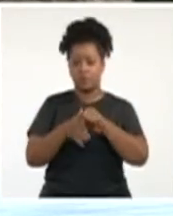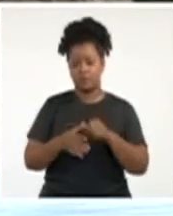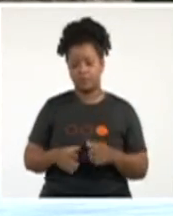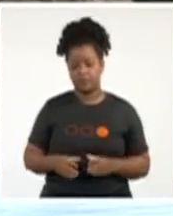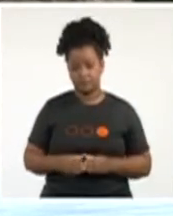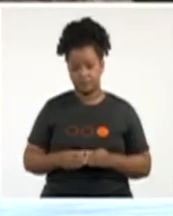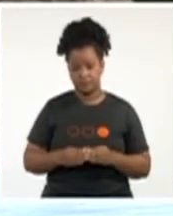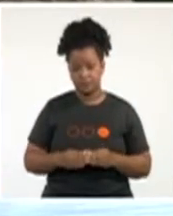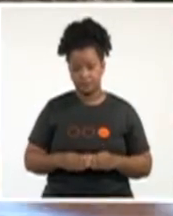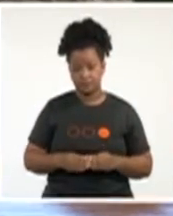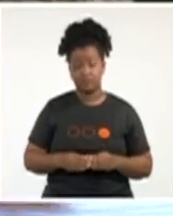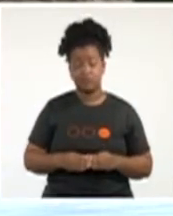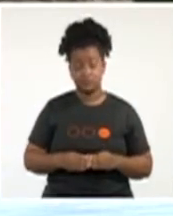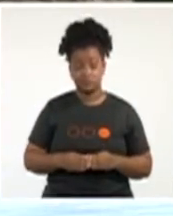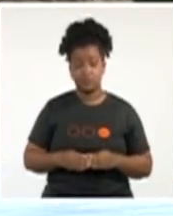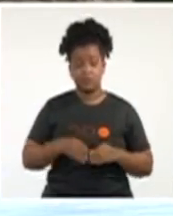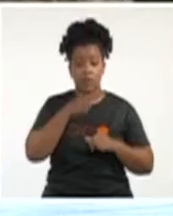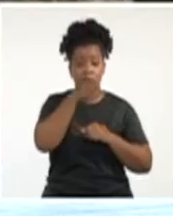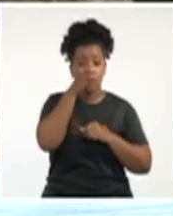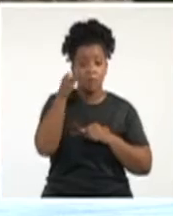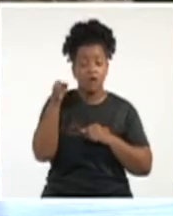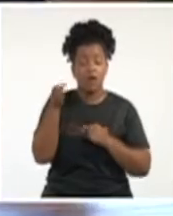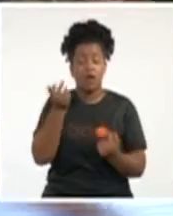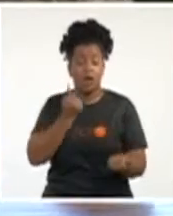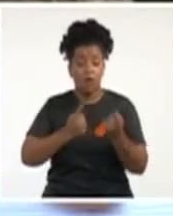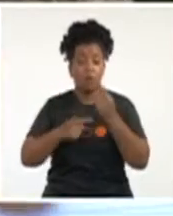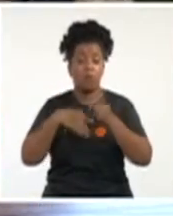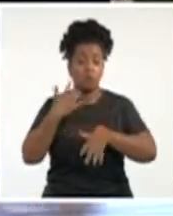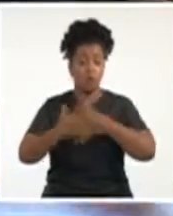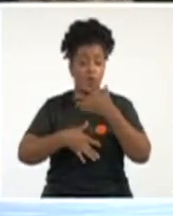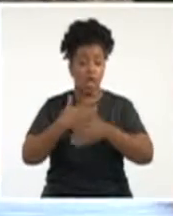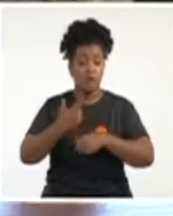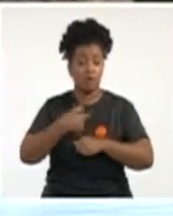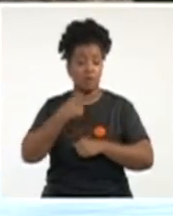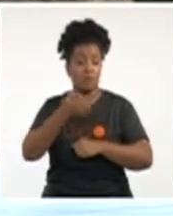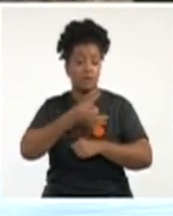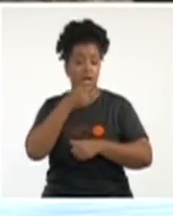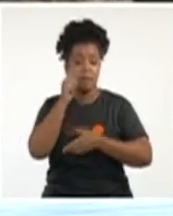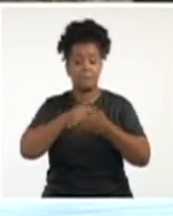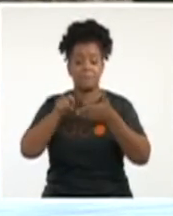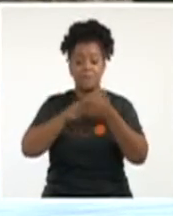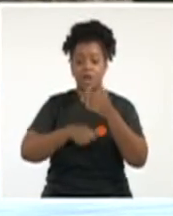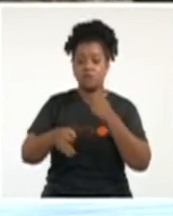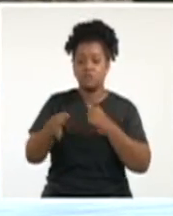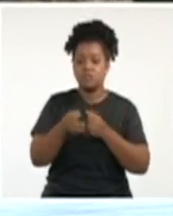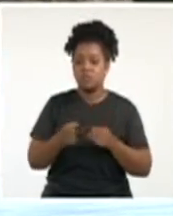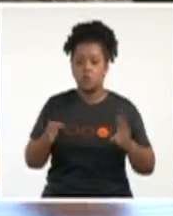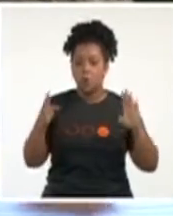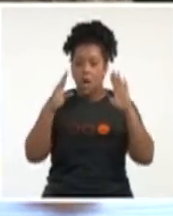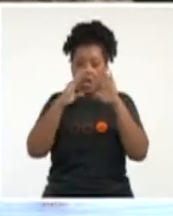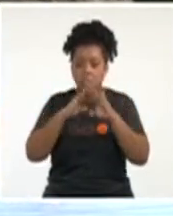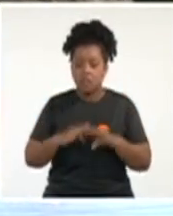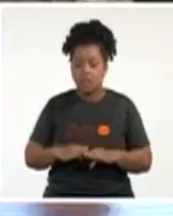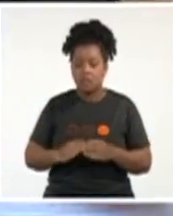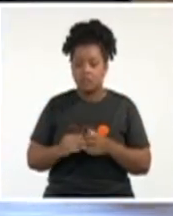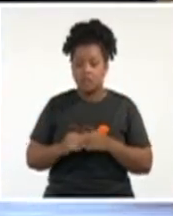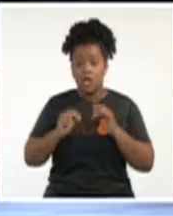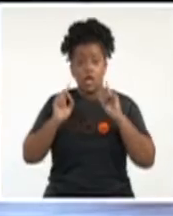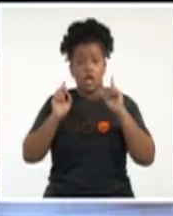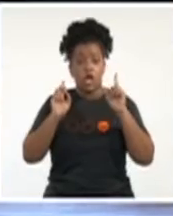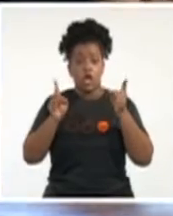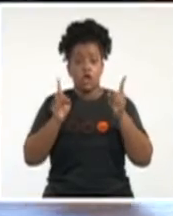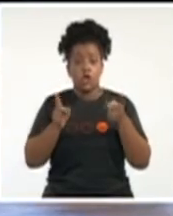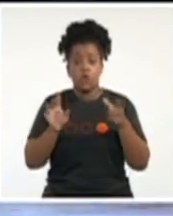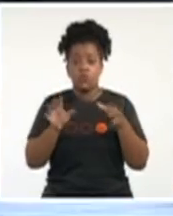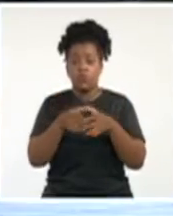problema, de lo que yo le he expresado, planes de municipios que no se aparecían en el municipio, reuniones del grupo